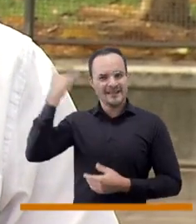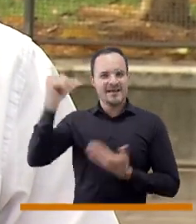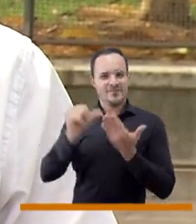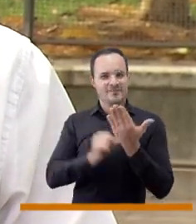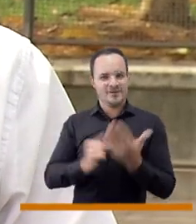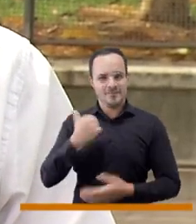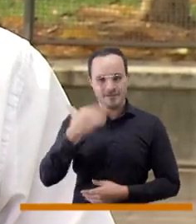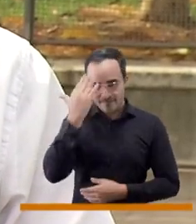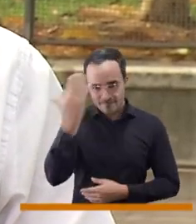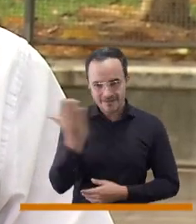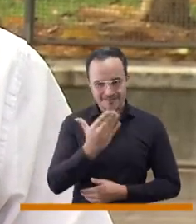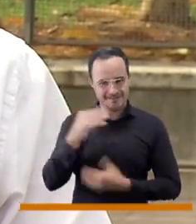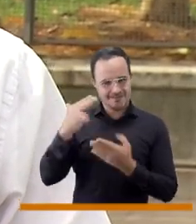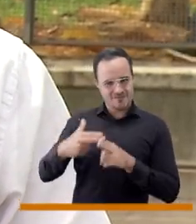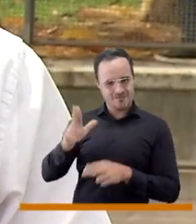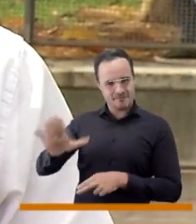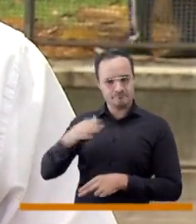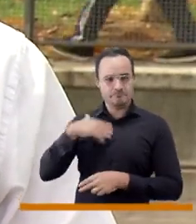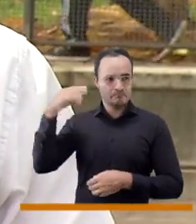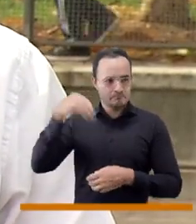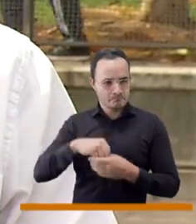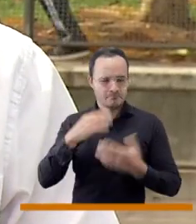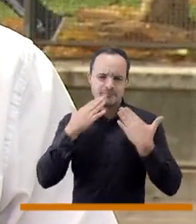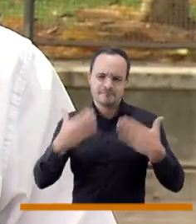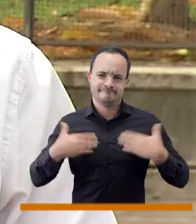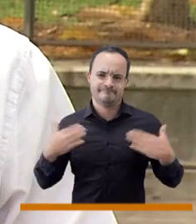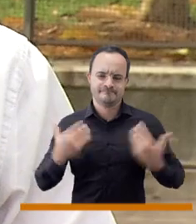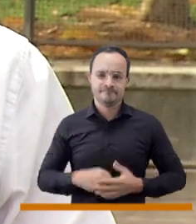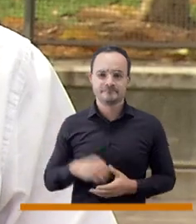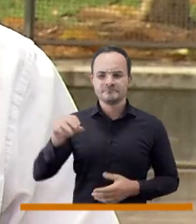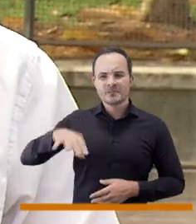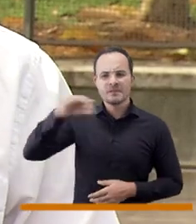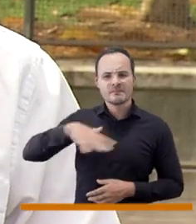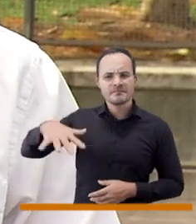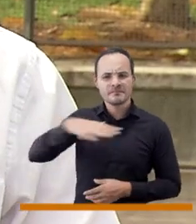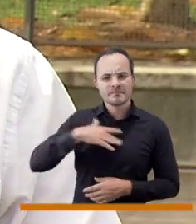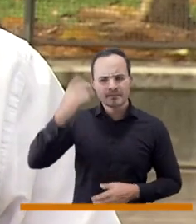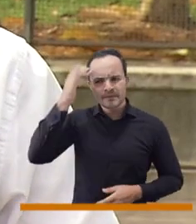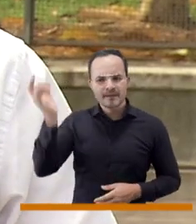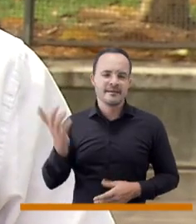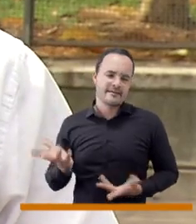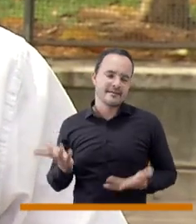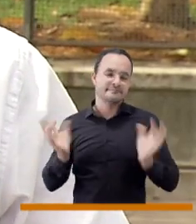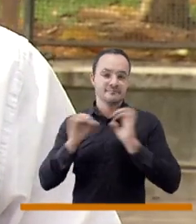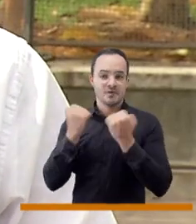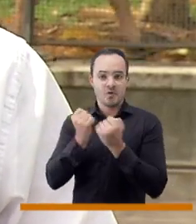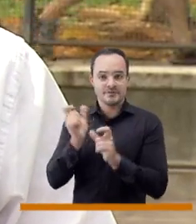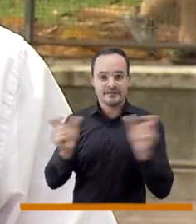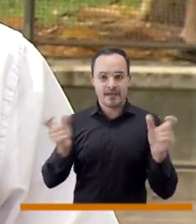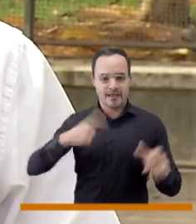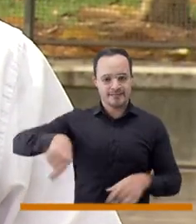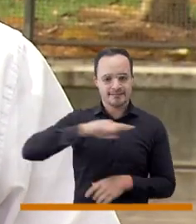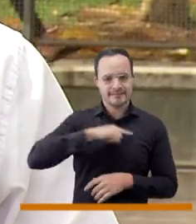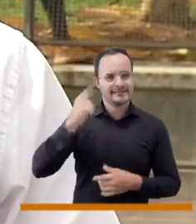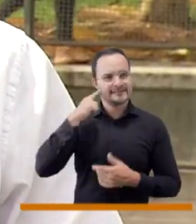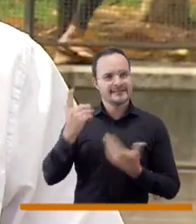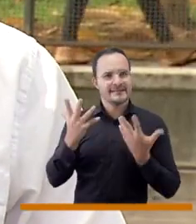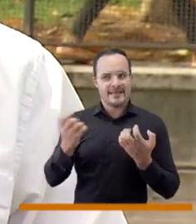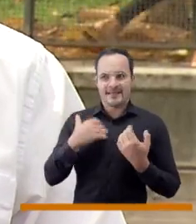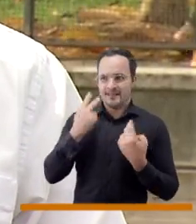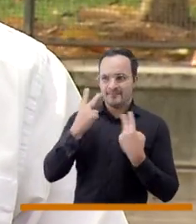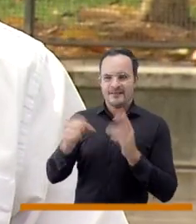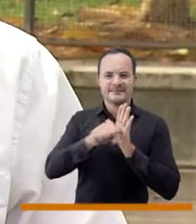y precisamente escogimos este lugar de la ciudad porque nos trae esa transición que queremos nosotros como concejales pasar